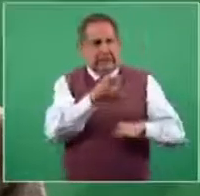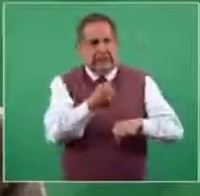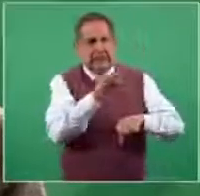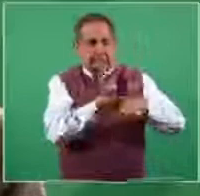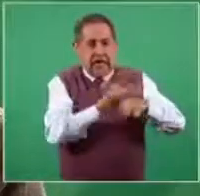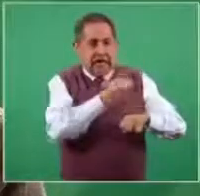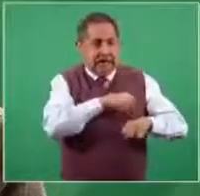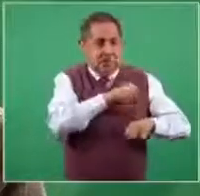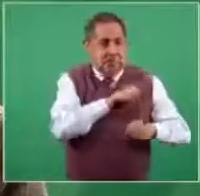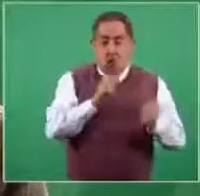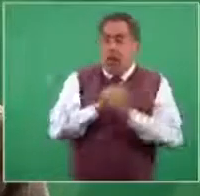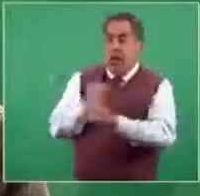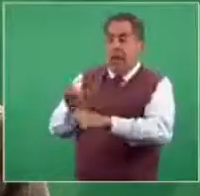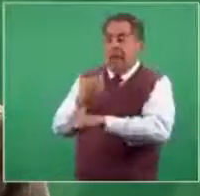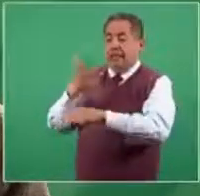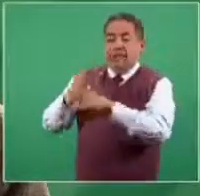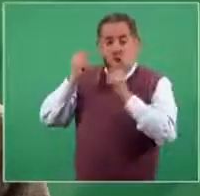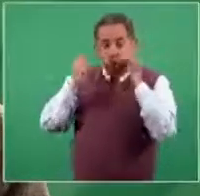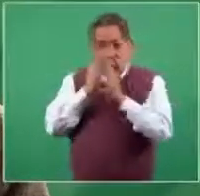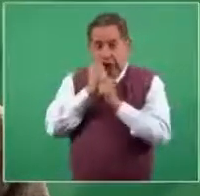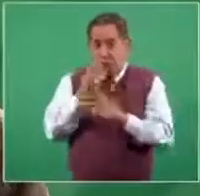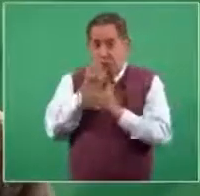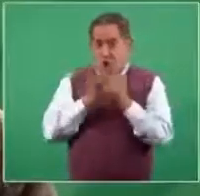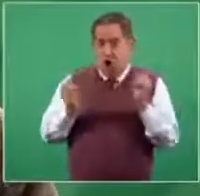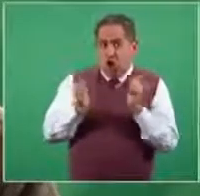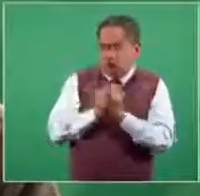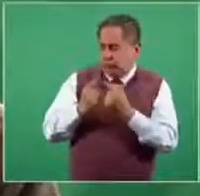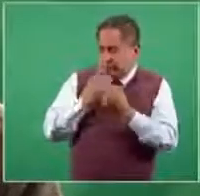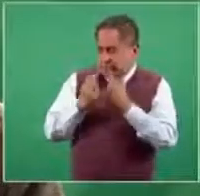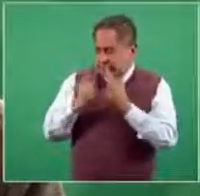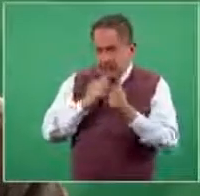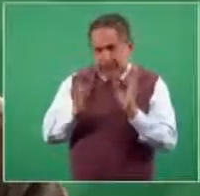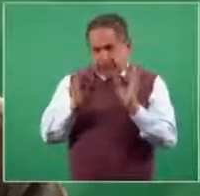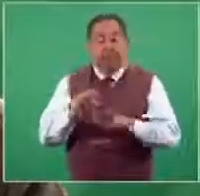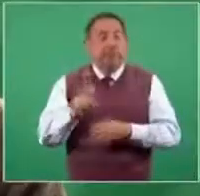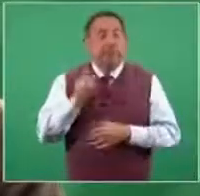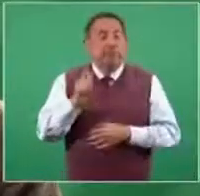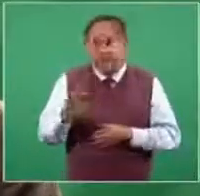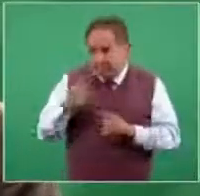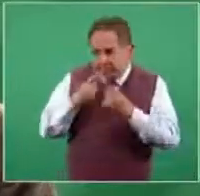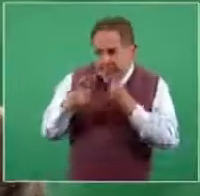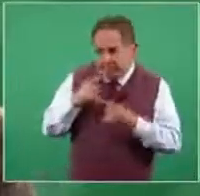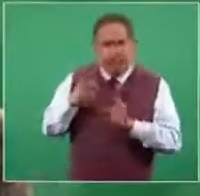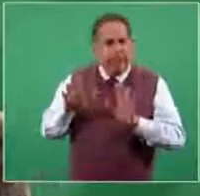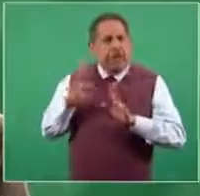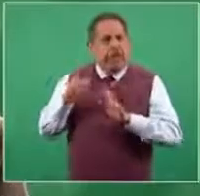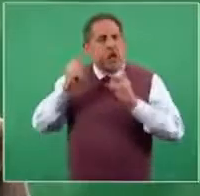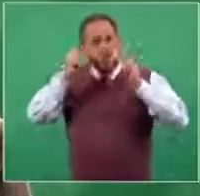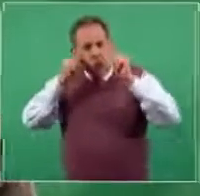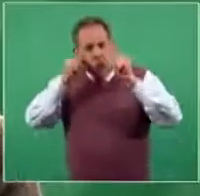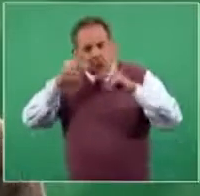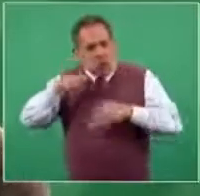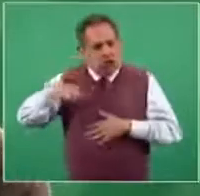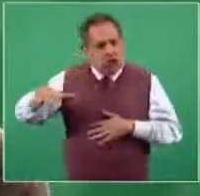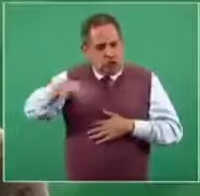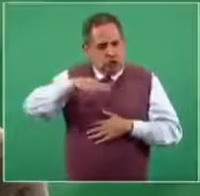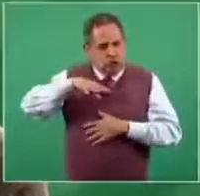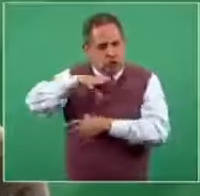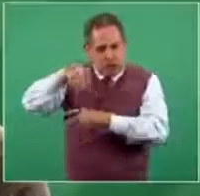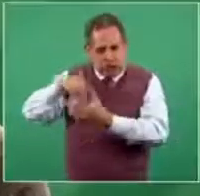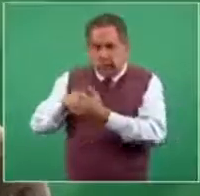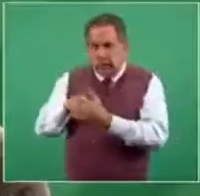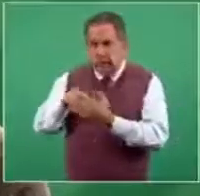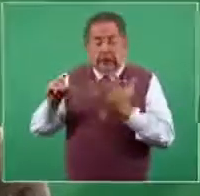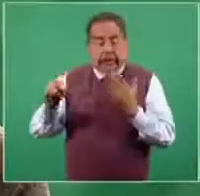del secretario de Turismo y nos permitió justamente que la industria turística, aunque no entró en la lista